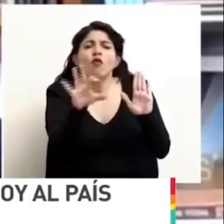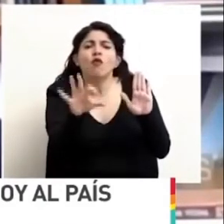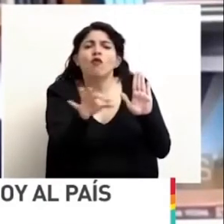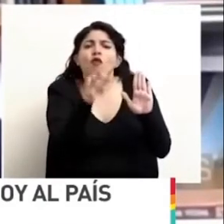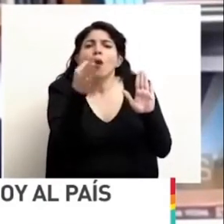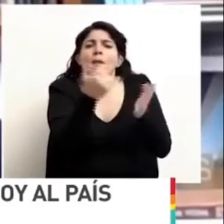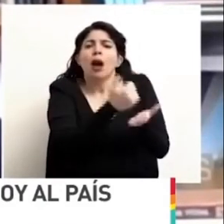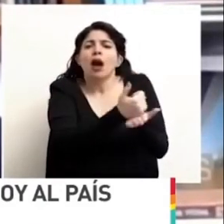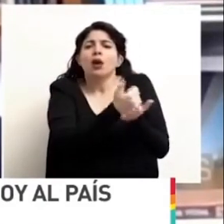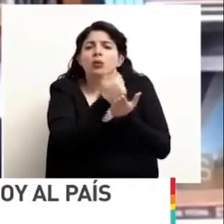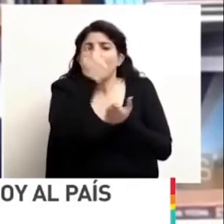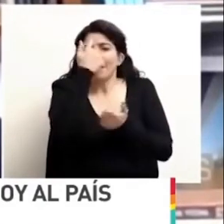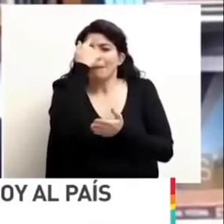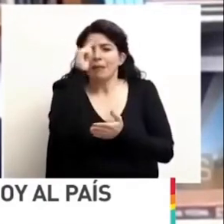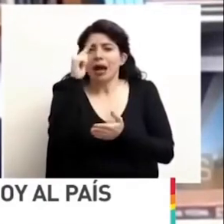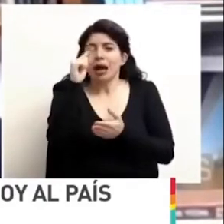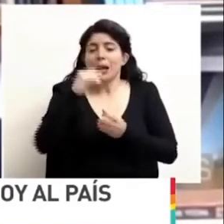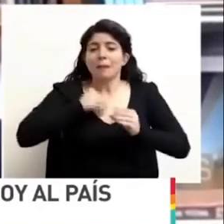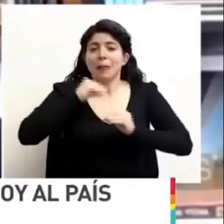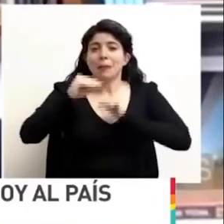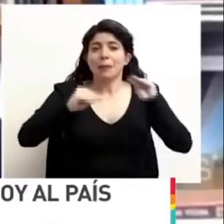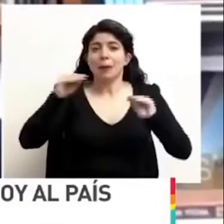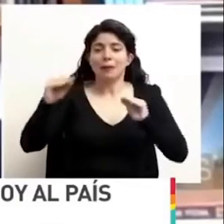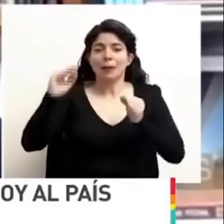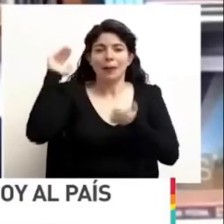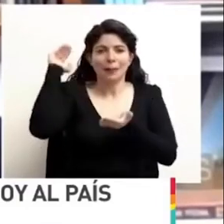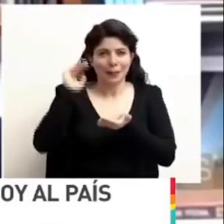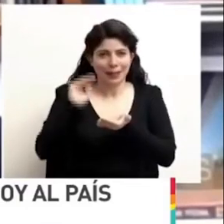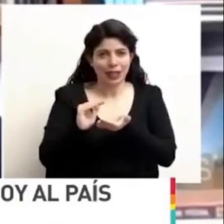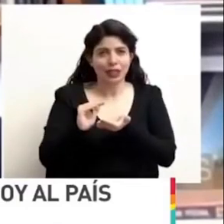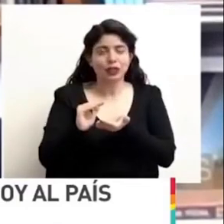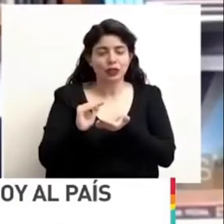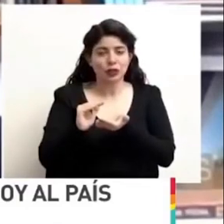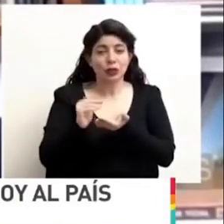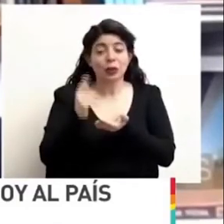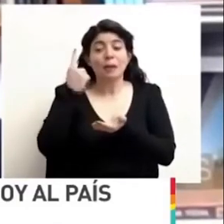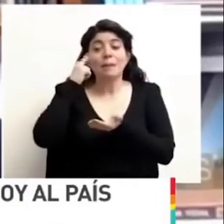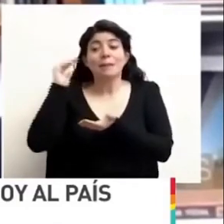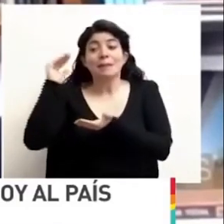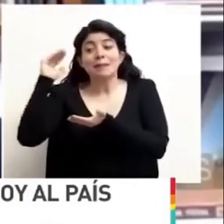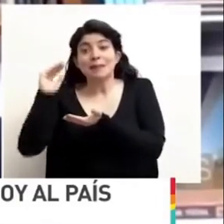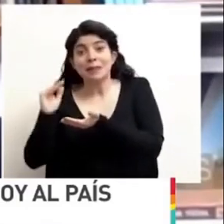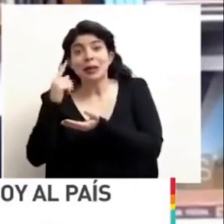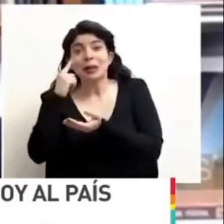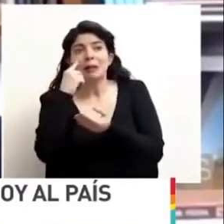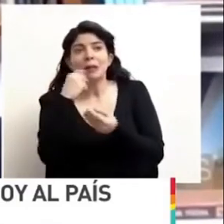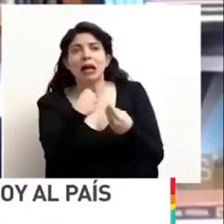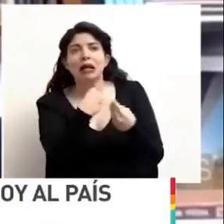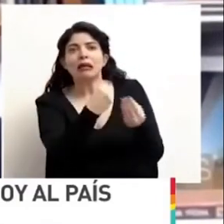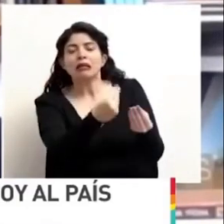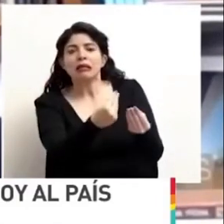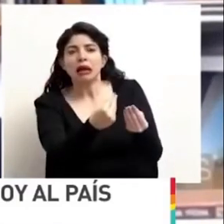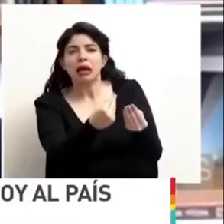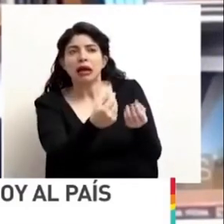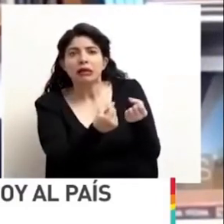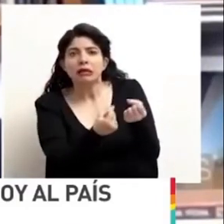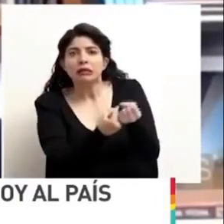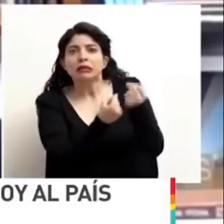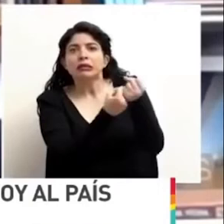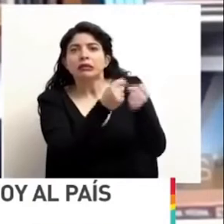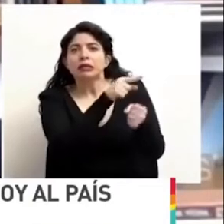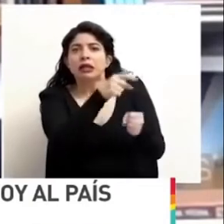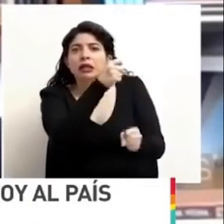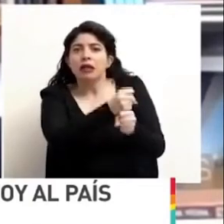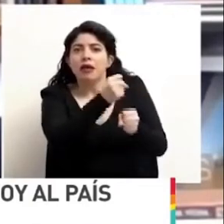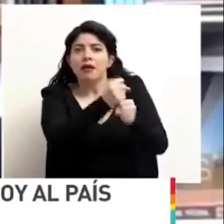aminorar el contagio y la transmisión para que demos un respiro a nuestros trabajadores